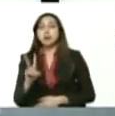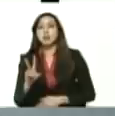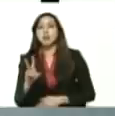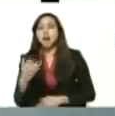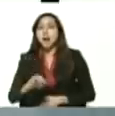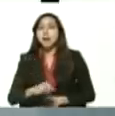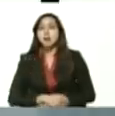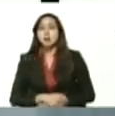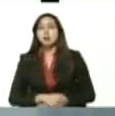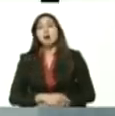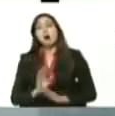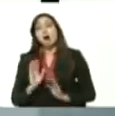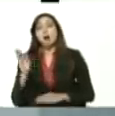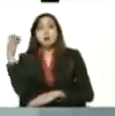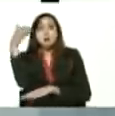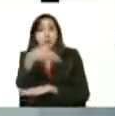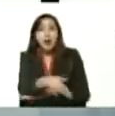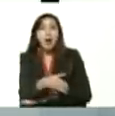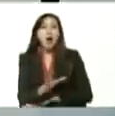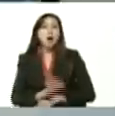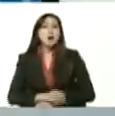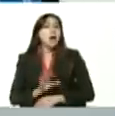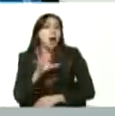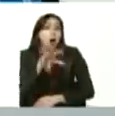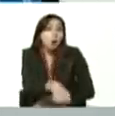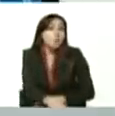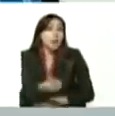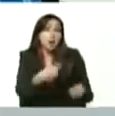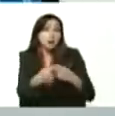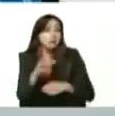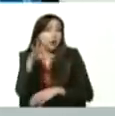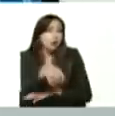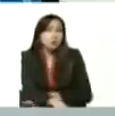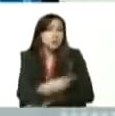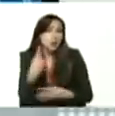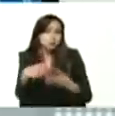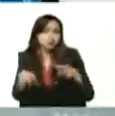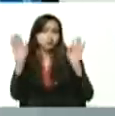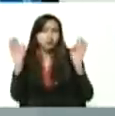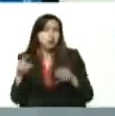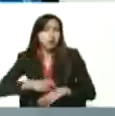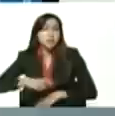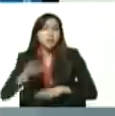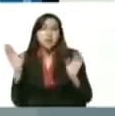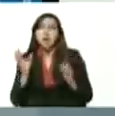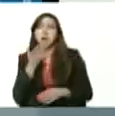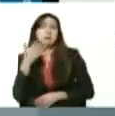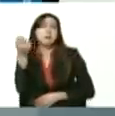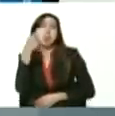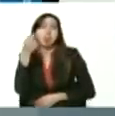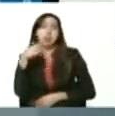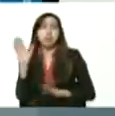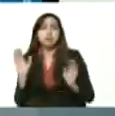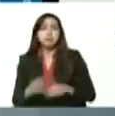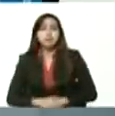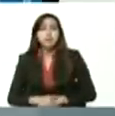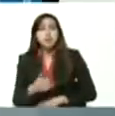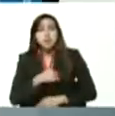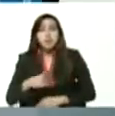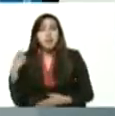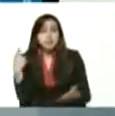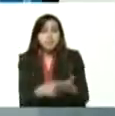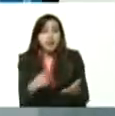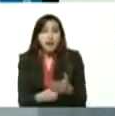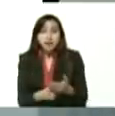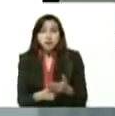y usted va a cualquier establecimiento del país a comprar lo que sea, unas aspirinas y usted quiere pagar con